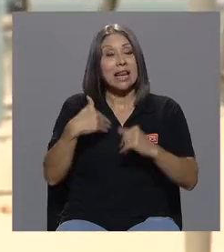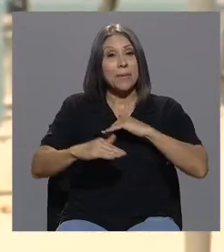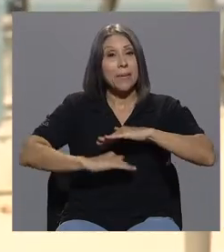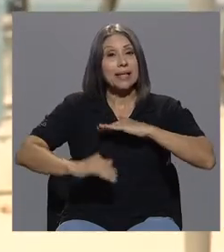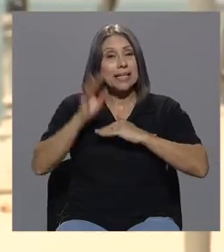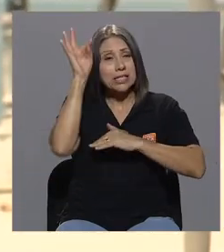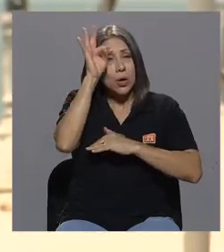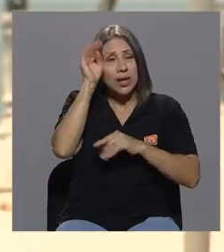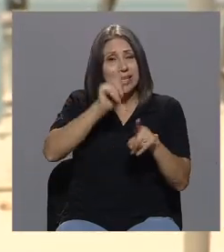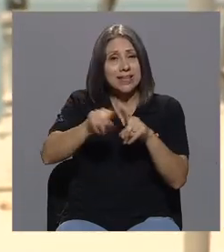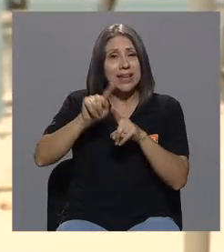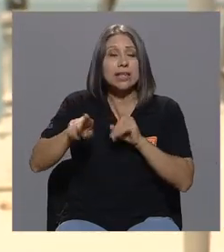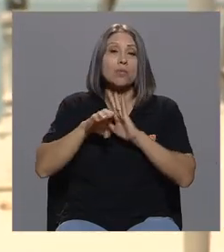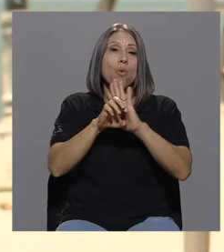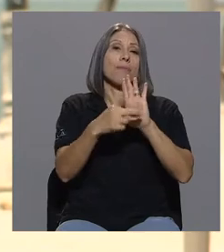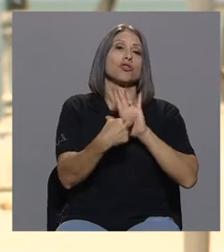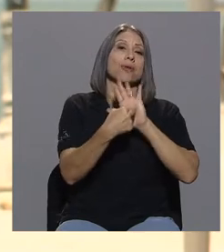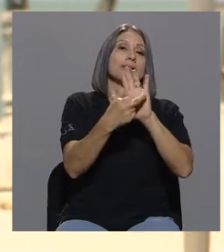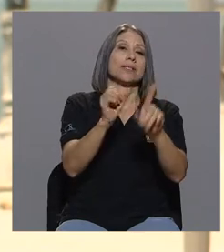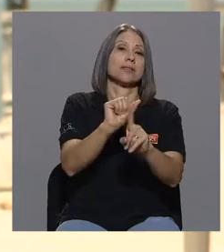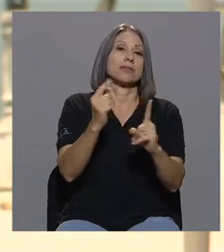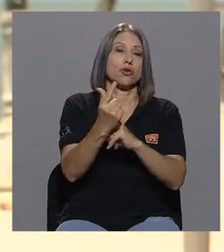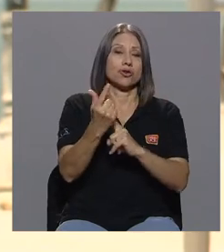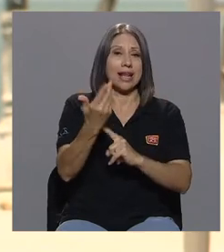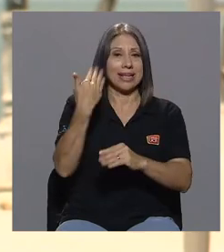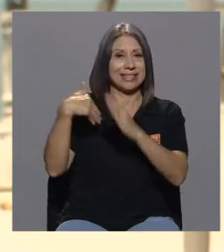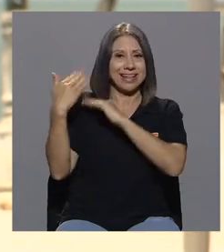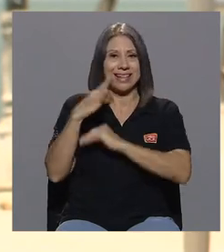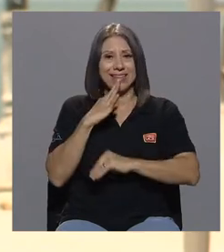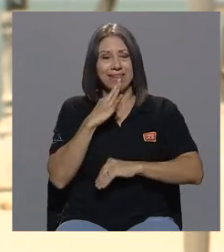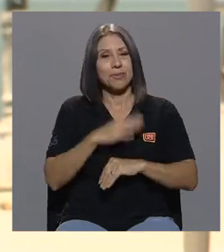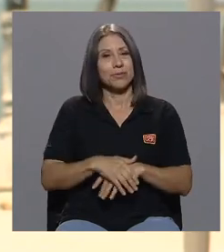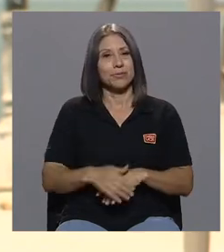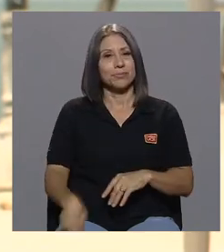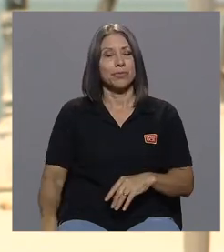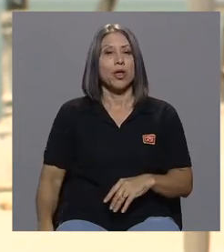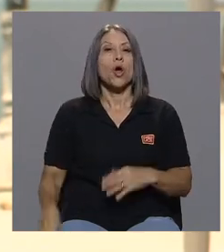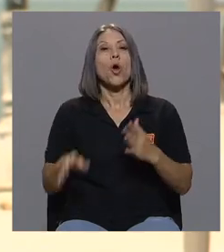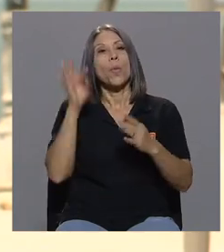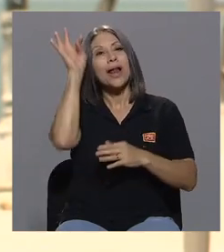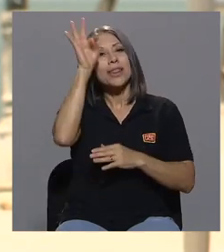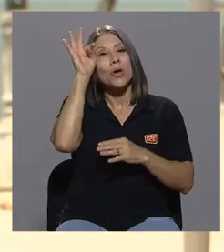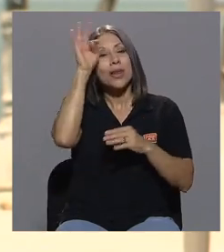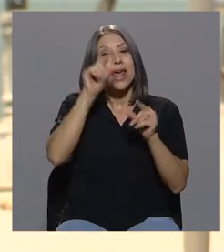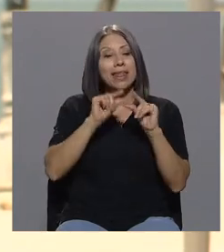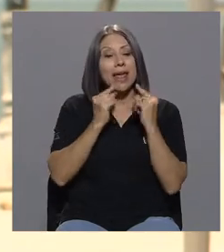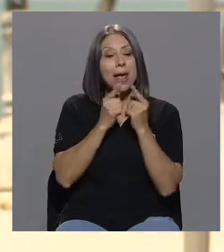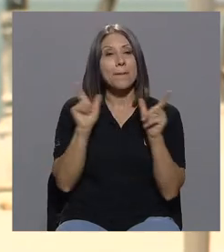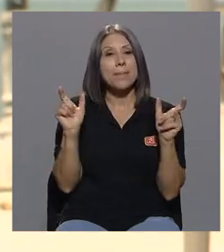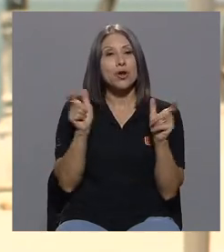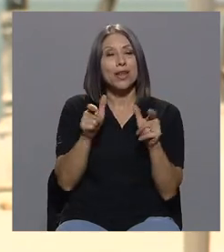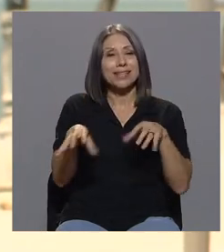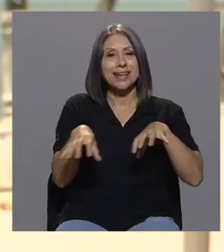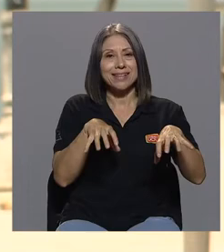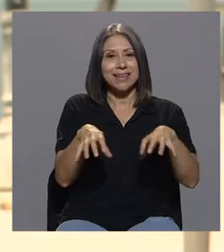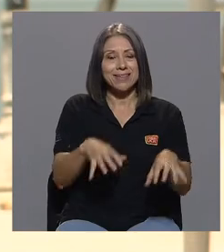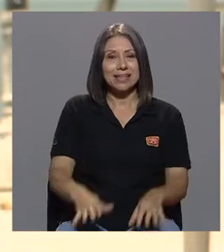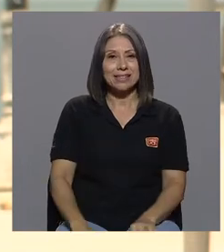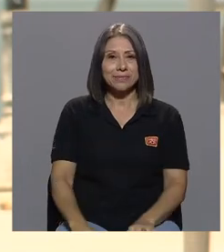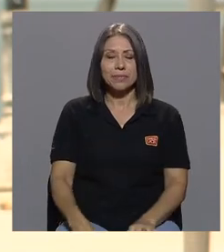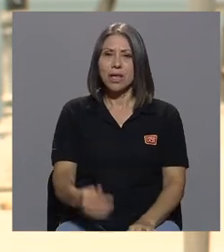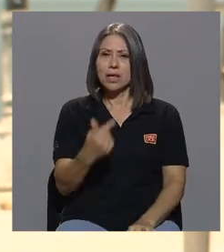representaciones sociales que hablábamos, ¿verdad? Como la teoría de las minorías activas. Y me doy cuenta